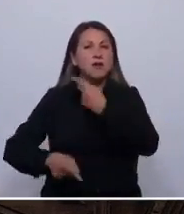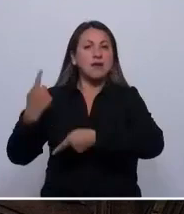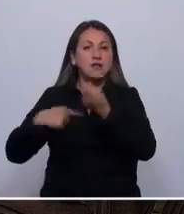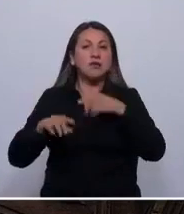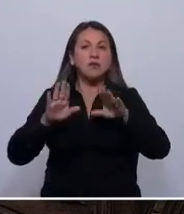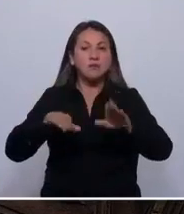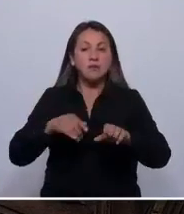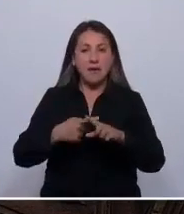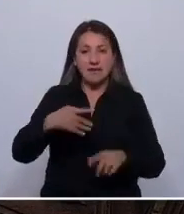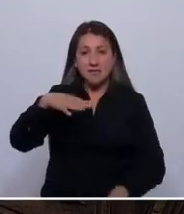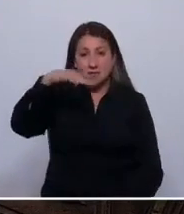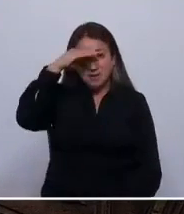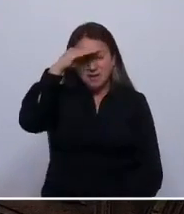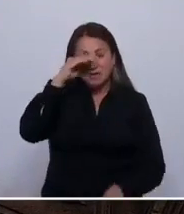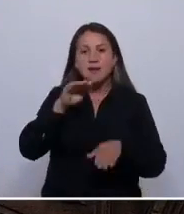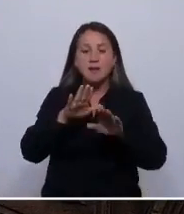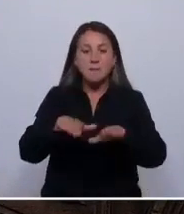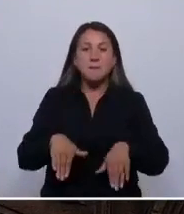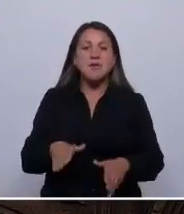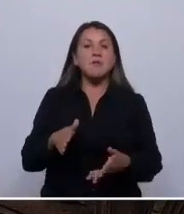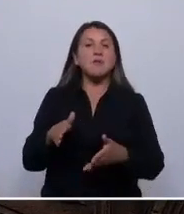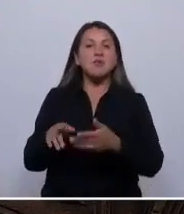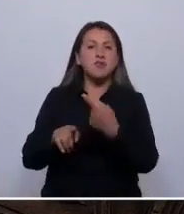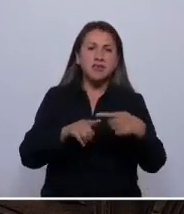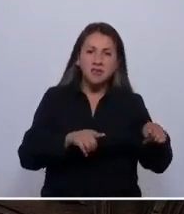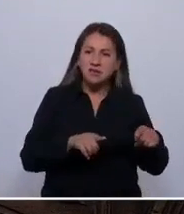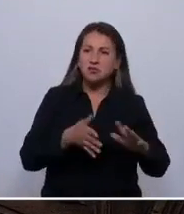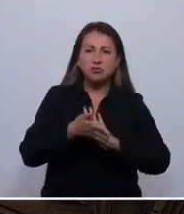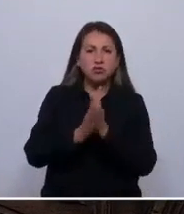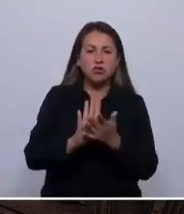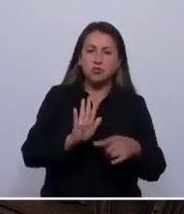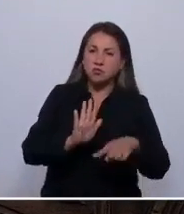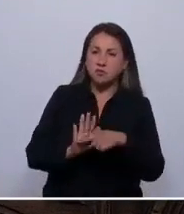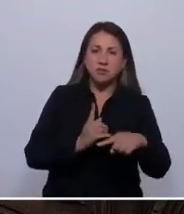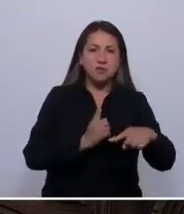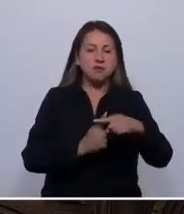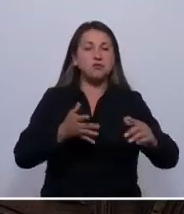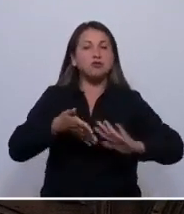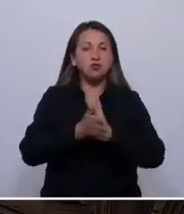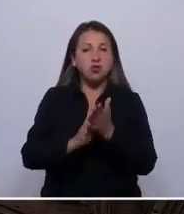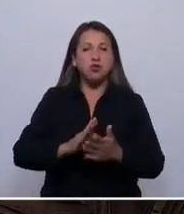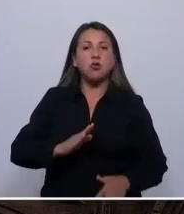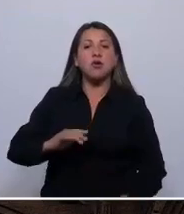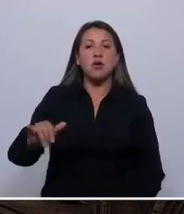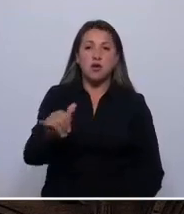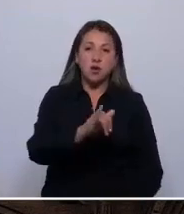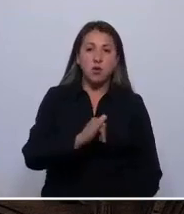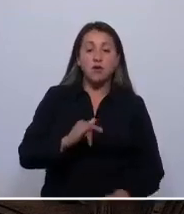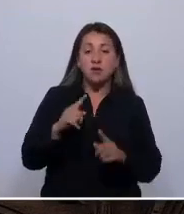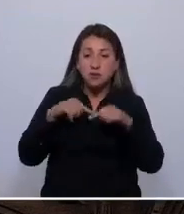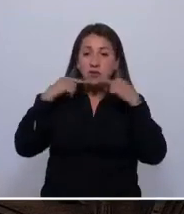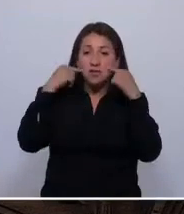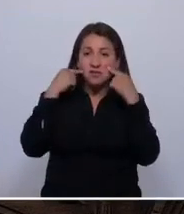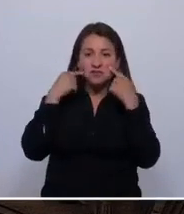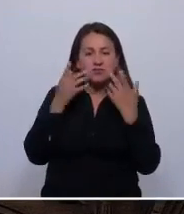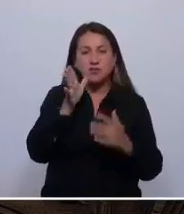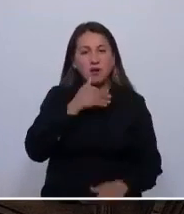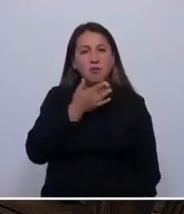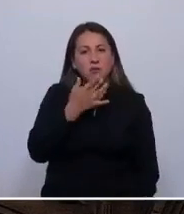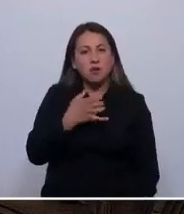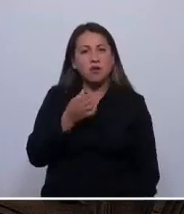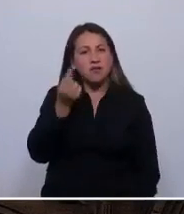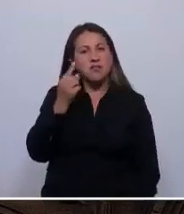experiencias, los mismos pesares. Mi sonrisa no estuvo allí cuando entendí que no era solo cuestión de querer